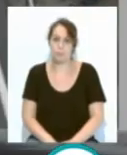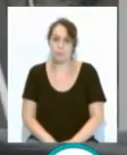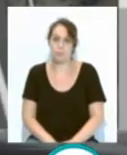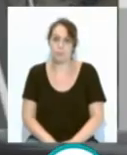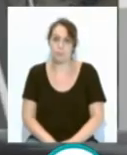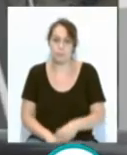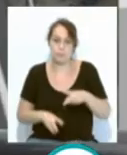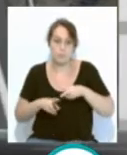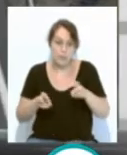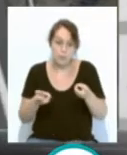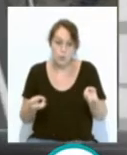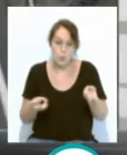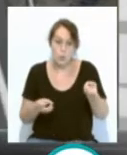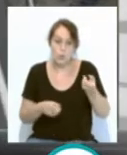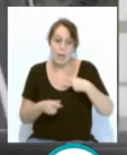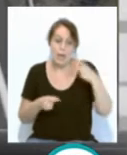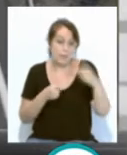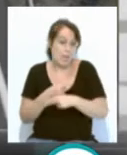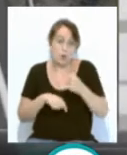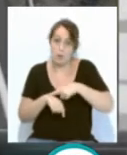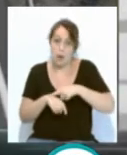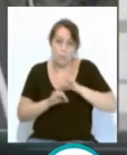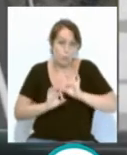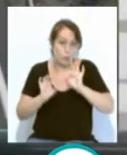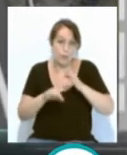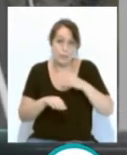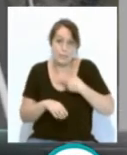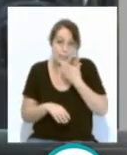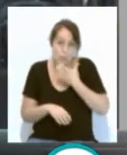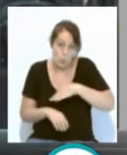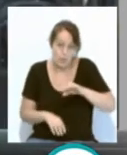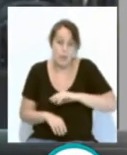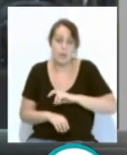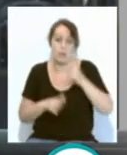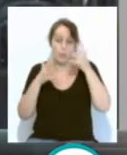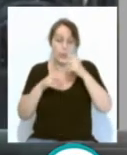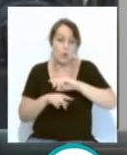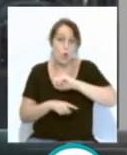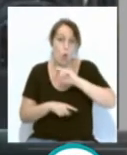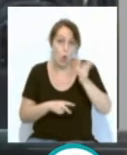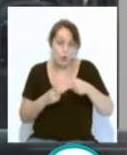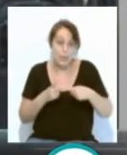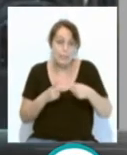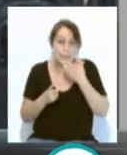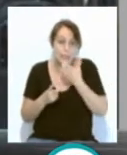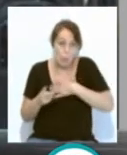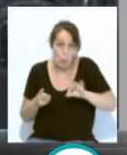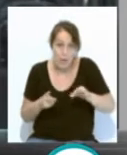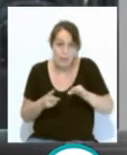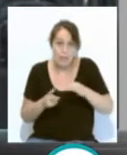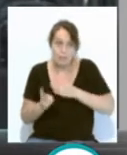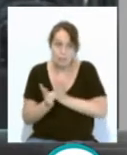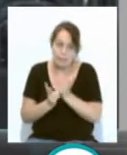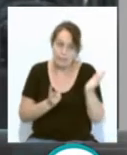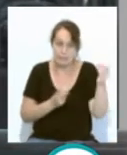En principio evitar las horas puntas a base posible, otra recomendación sería que si se puede que se busquen intinerarios